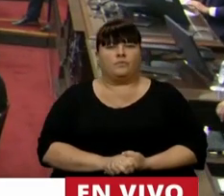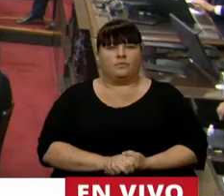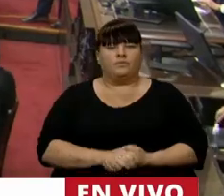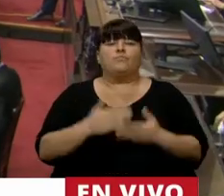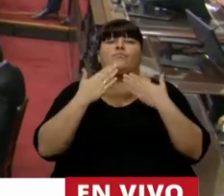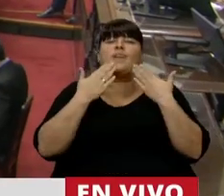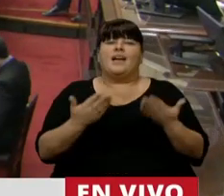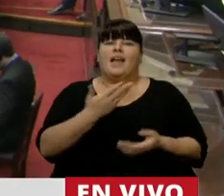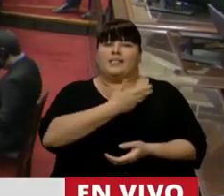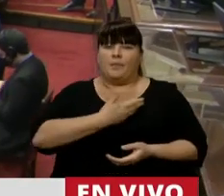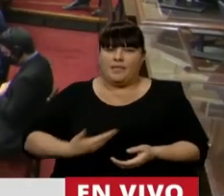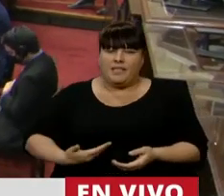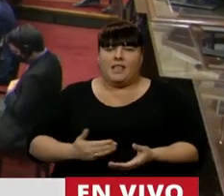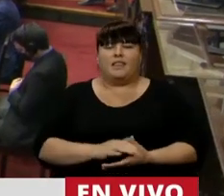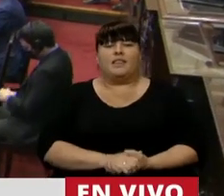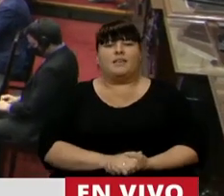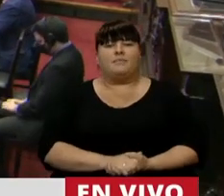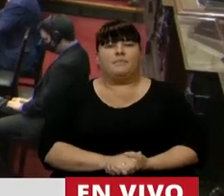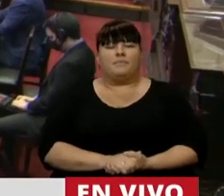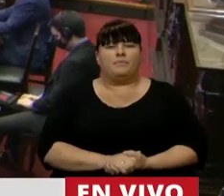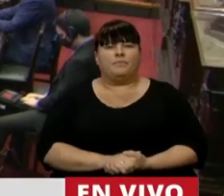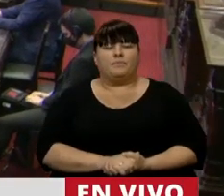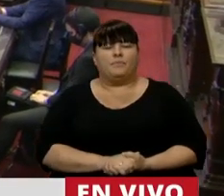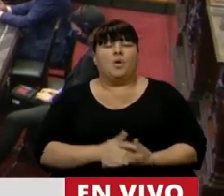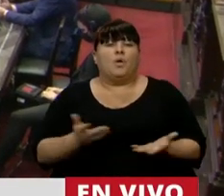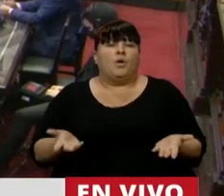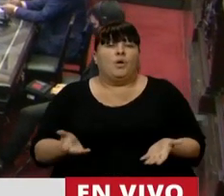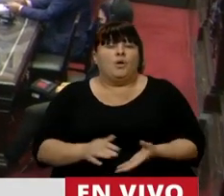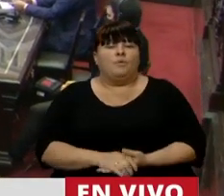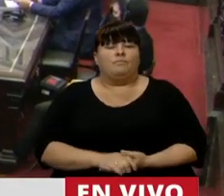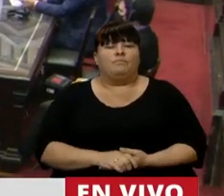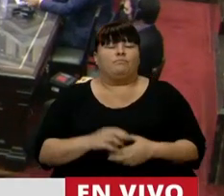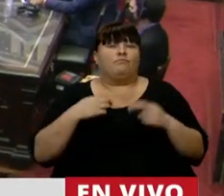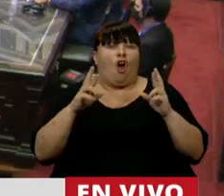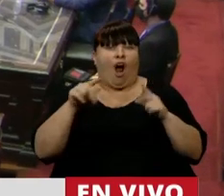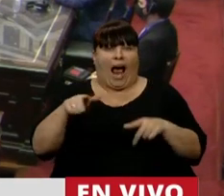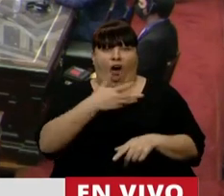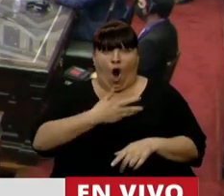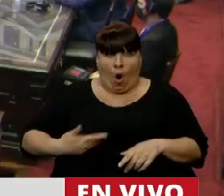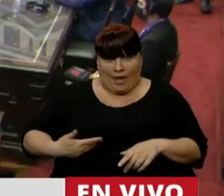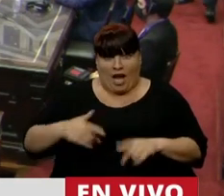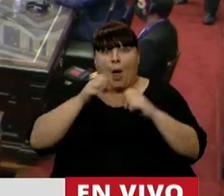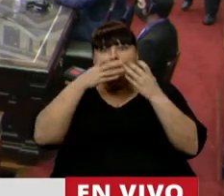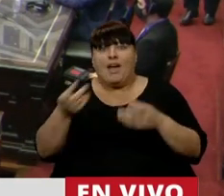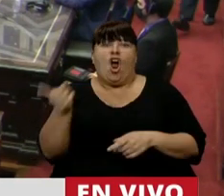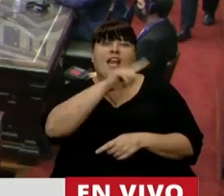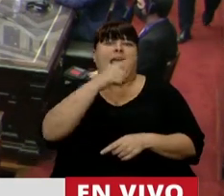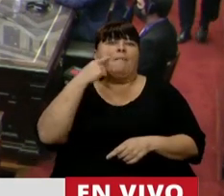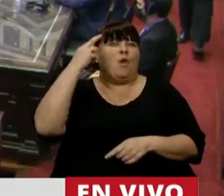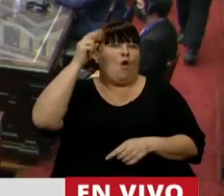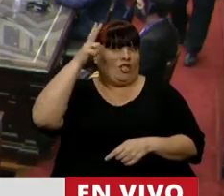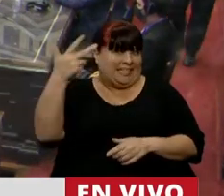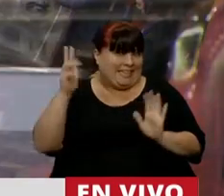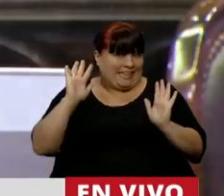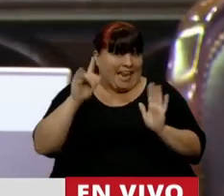Gracias, señor Presidente. Bueno, espero que con este gobierno termine mejor que con el 83,